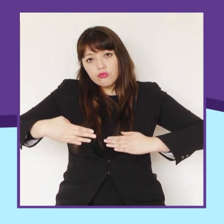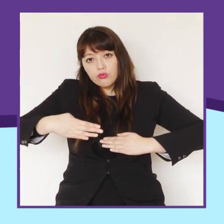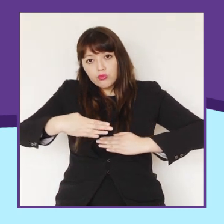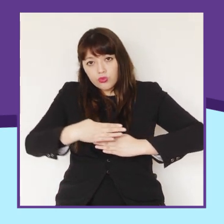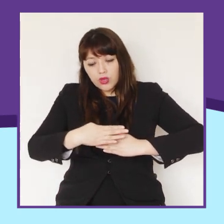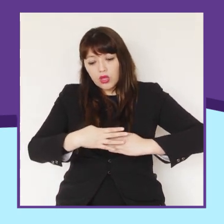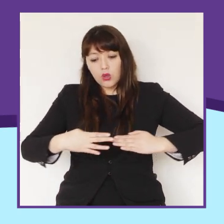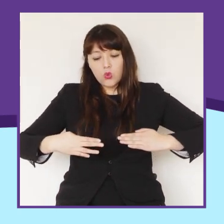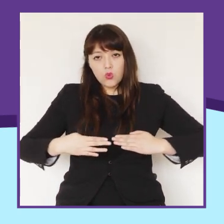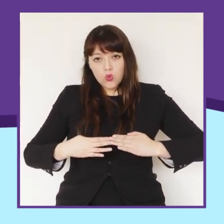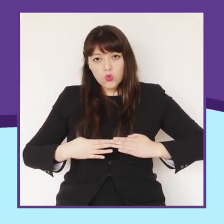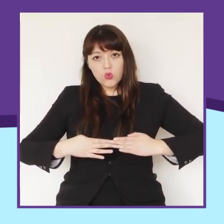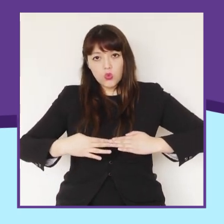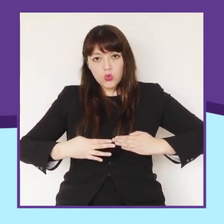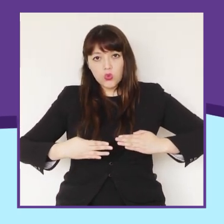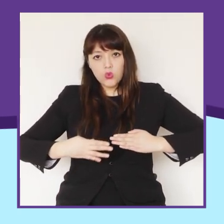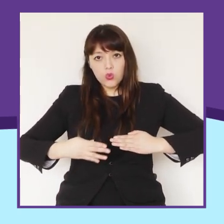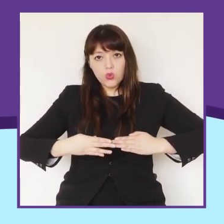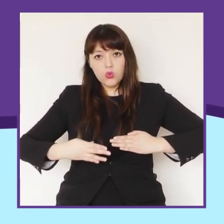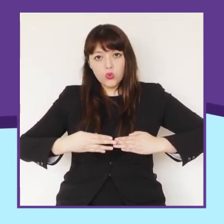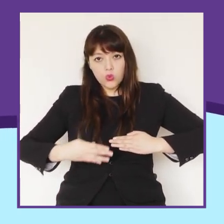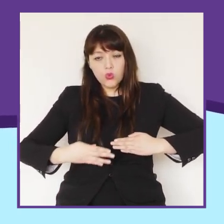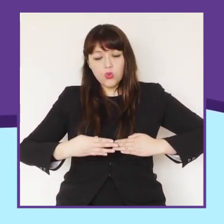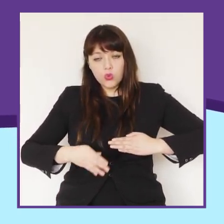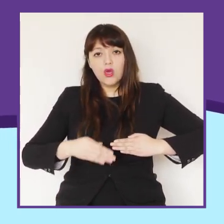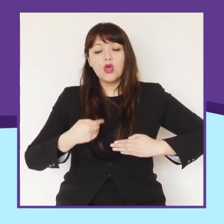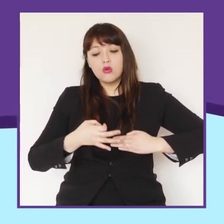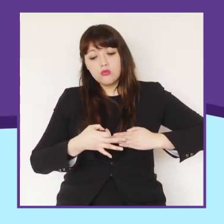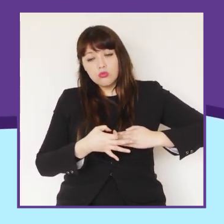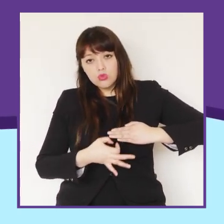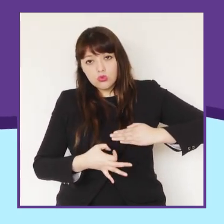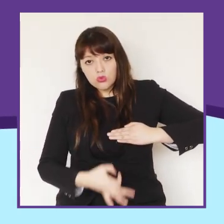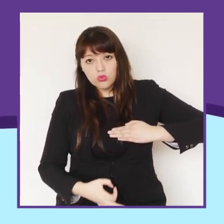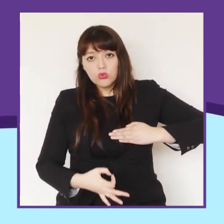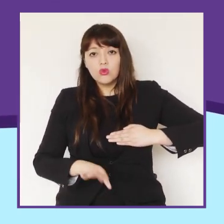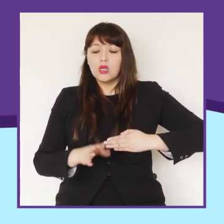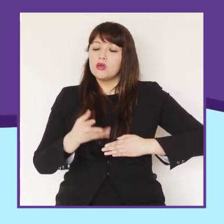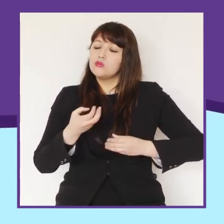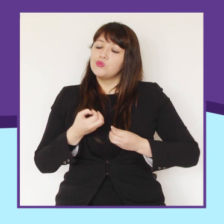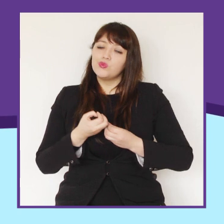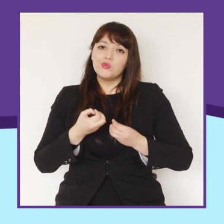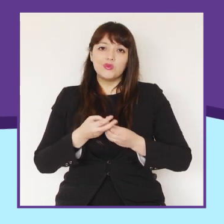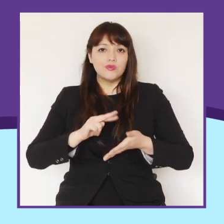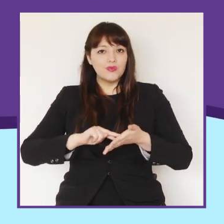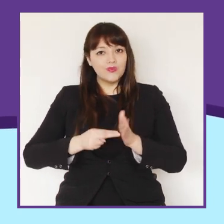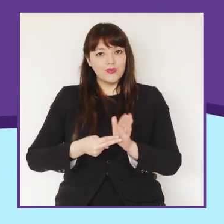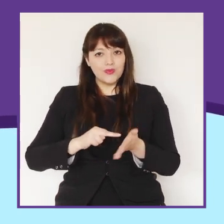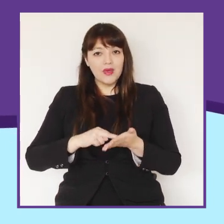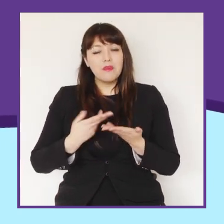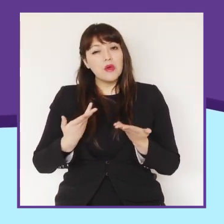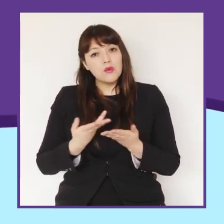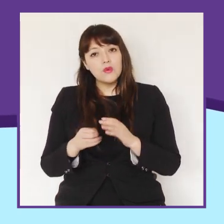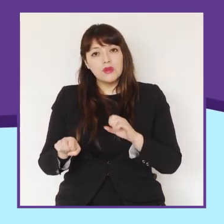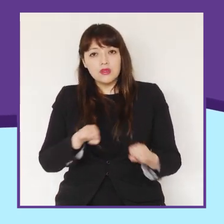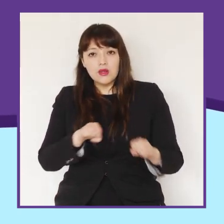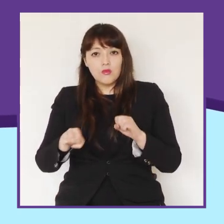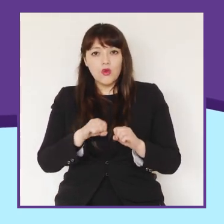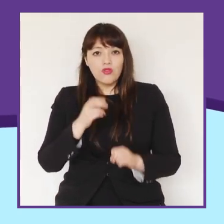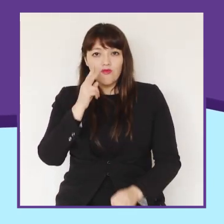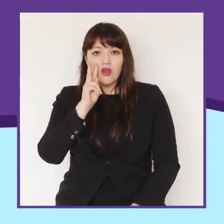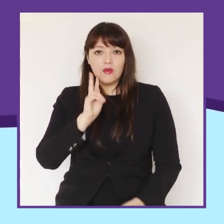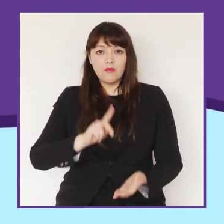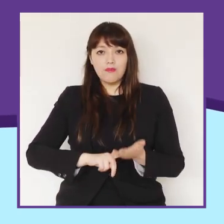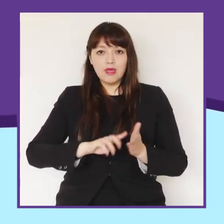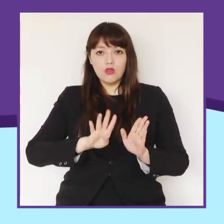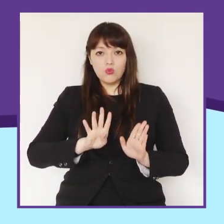y la súbita liberación de energía durante este proceso de ruptura, han sido los causantes de eventos tan importantes como los terremotos de